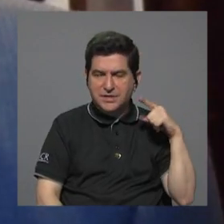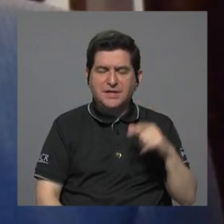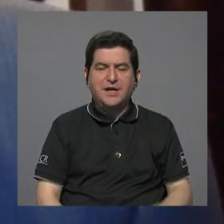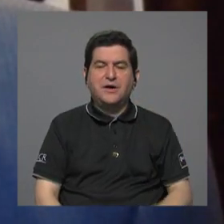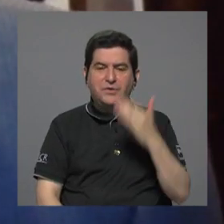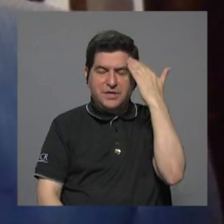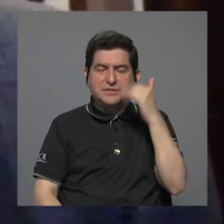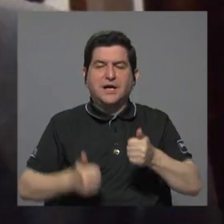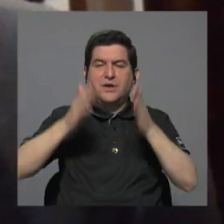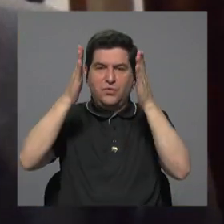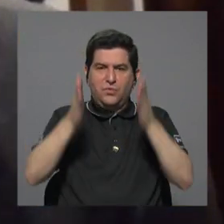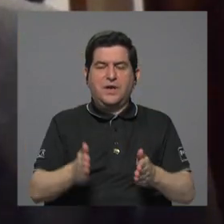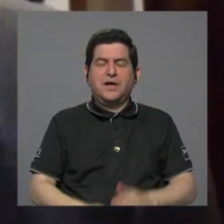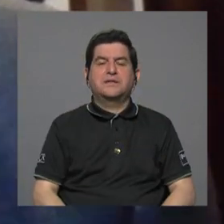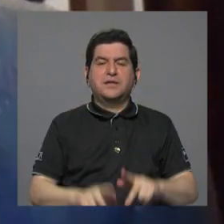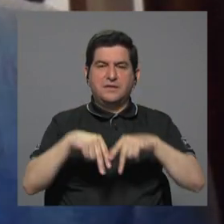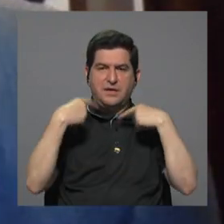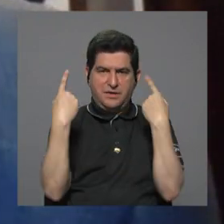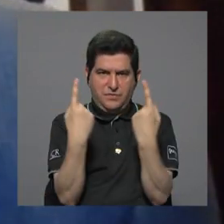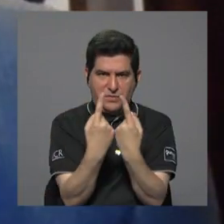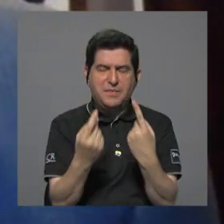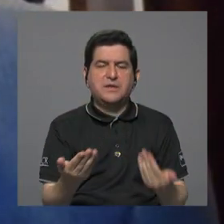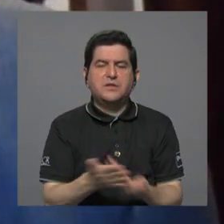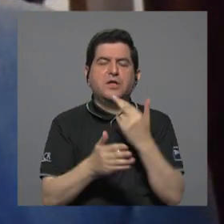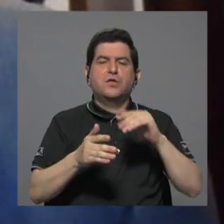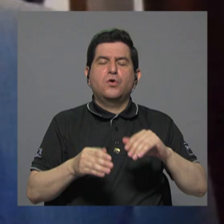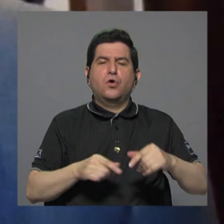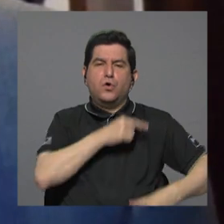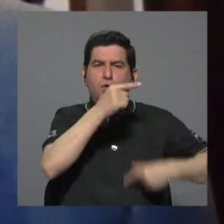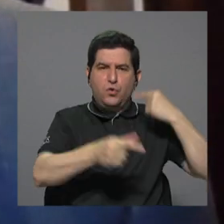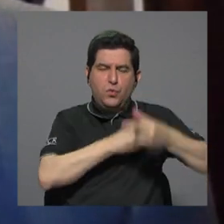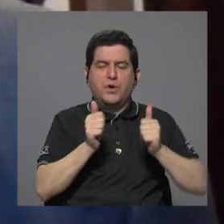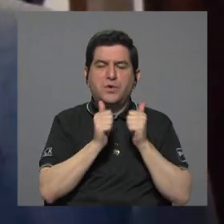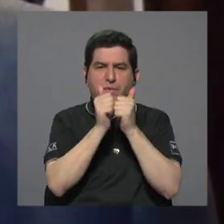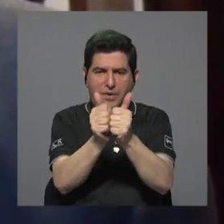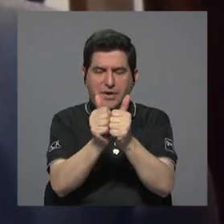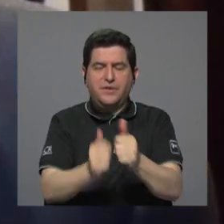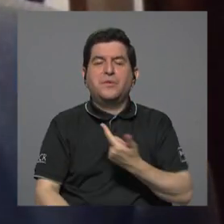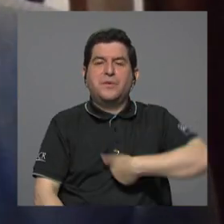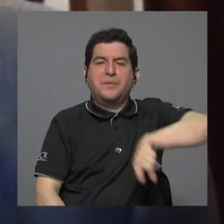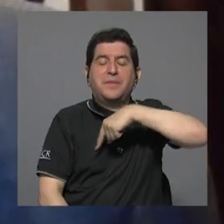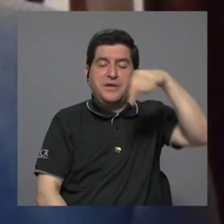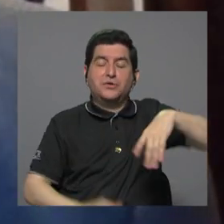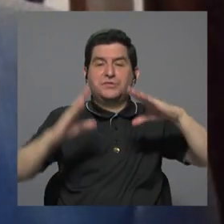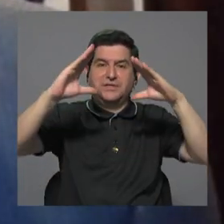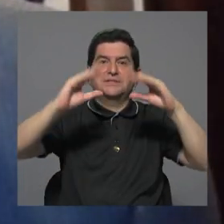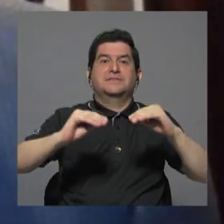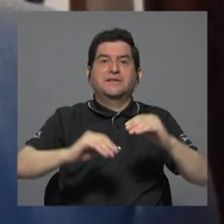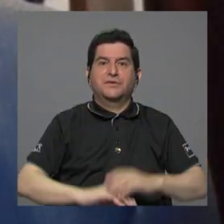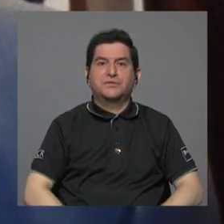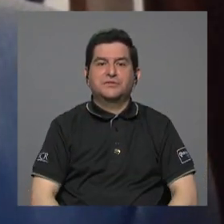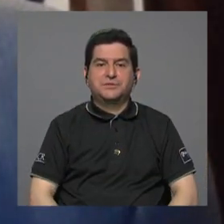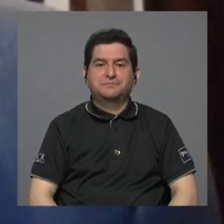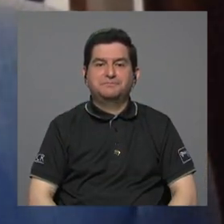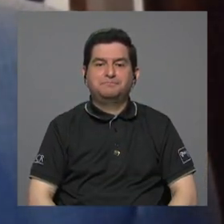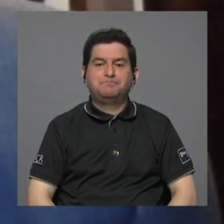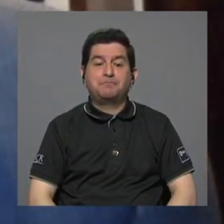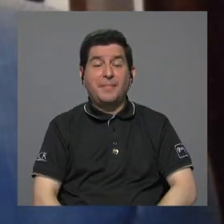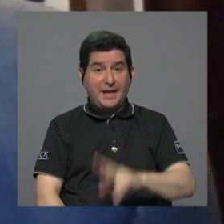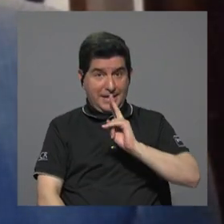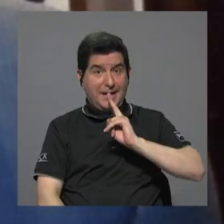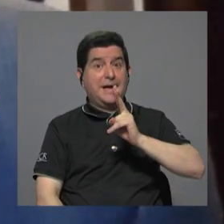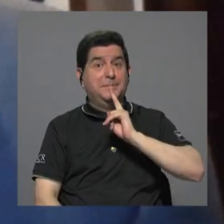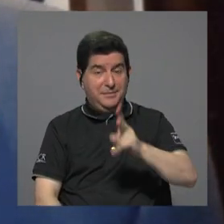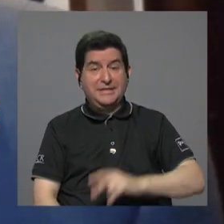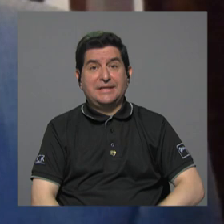al candidato del Partido Nueva Generación que nos acompaña en esta noche en el set. En verdad,